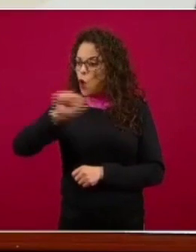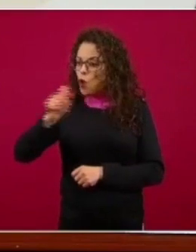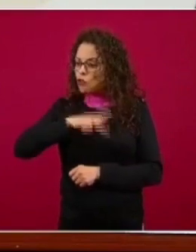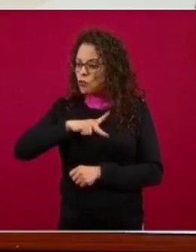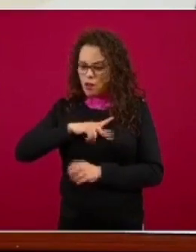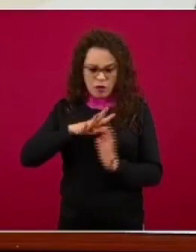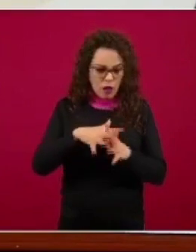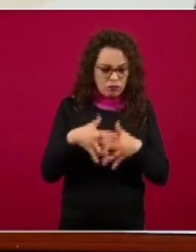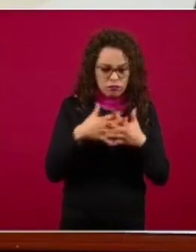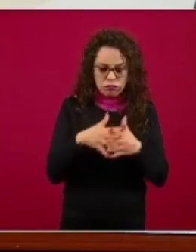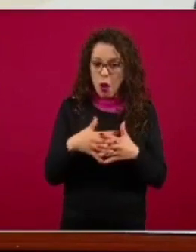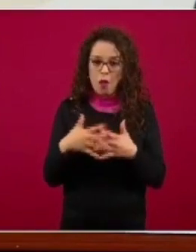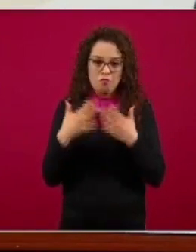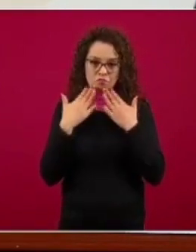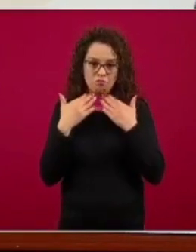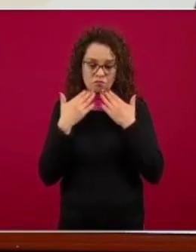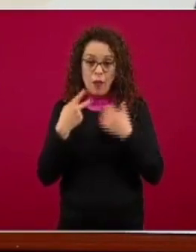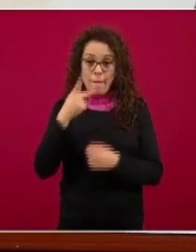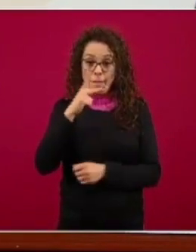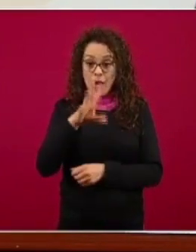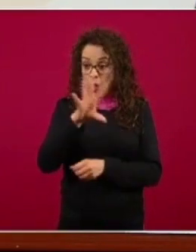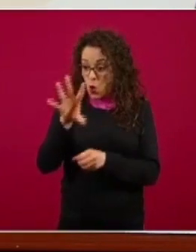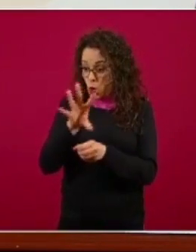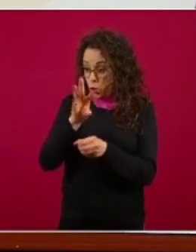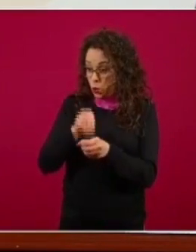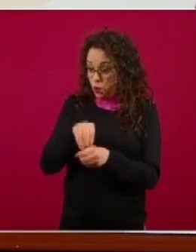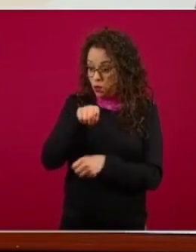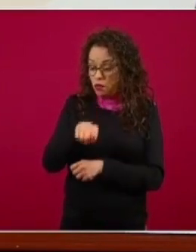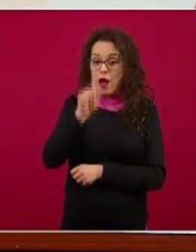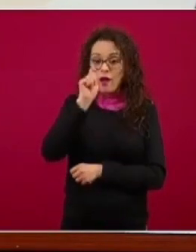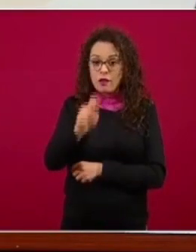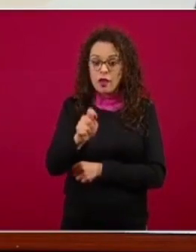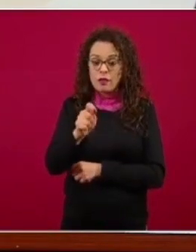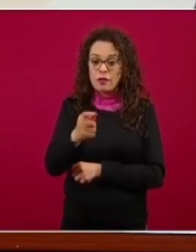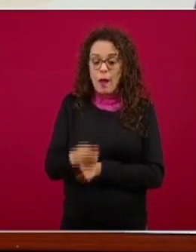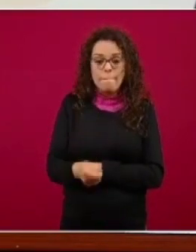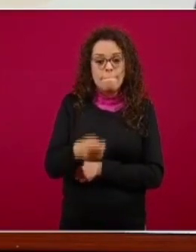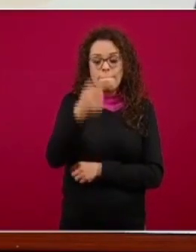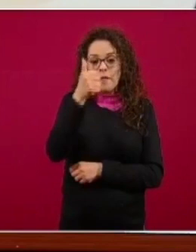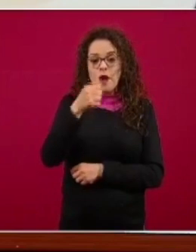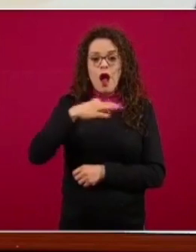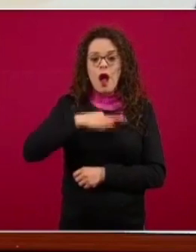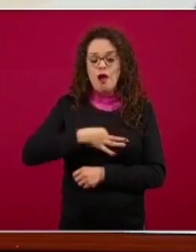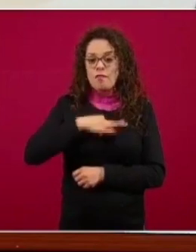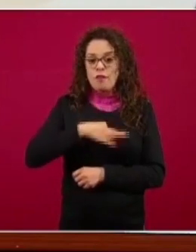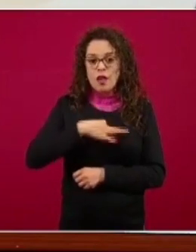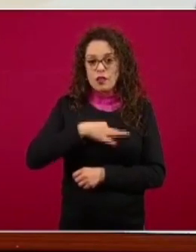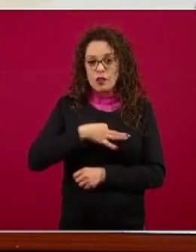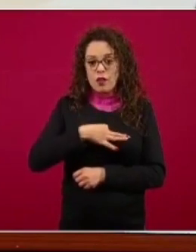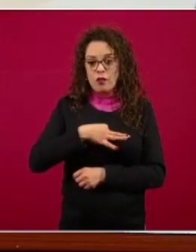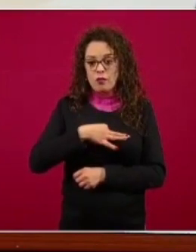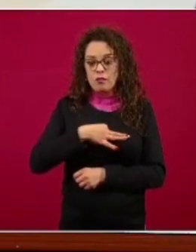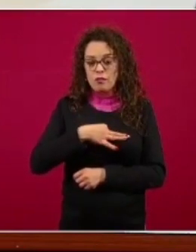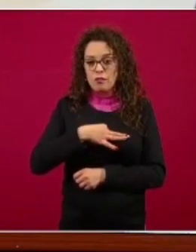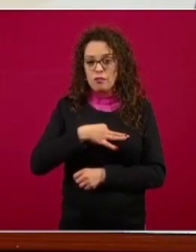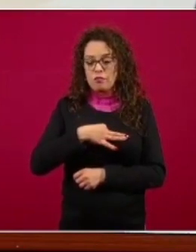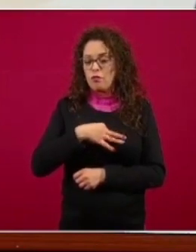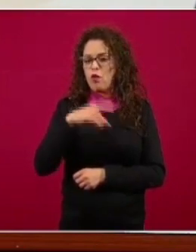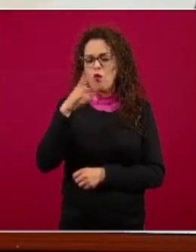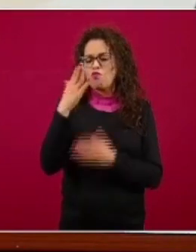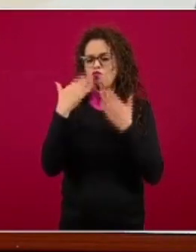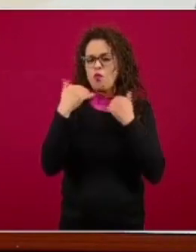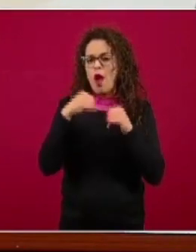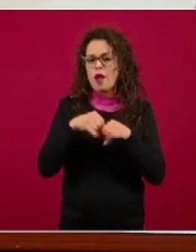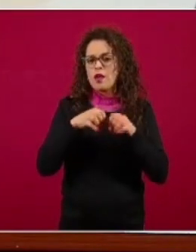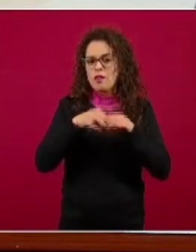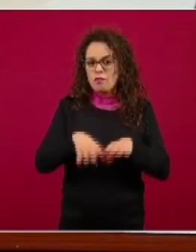todos hasta este momento son de primera infección o sea no tenemos casos reportados de que estén en